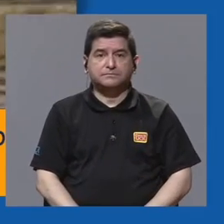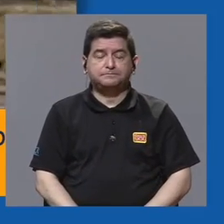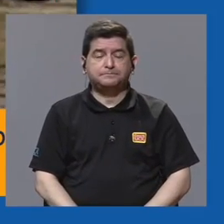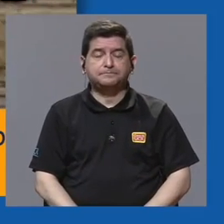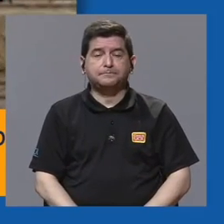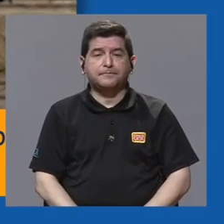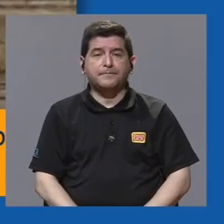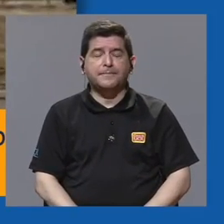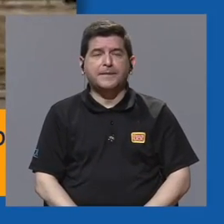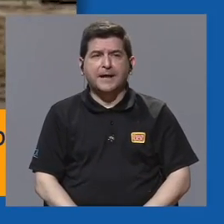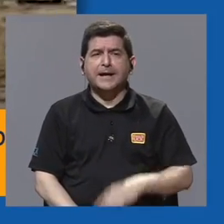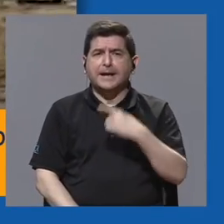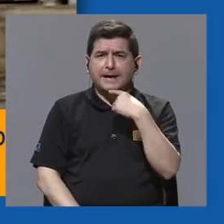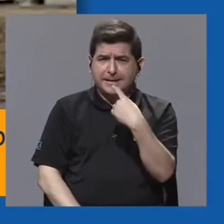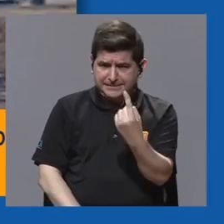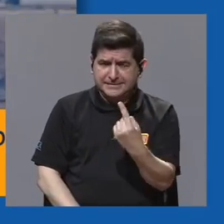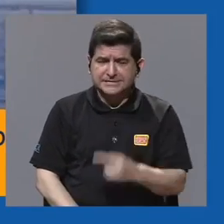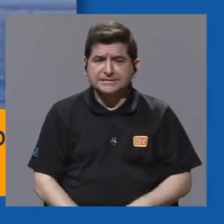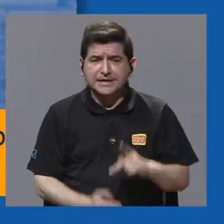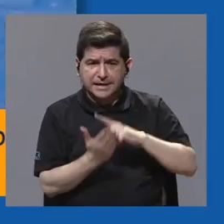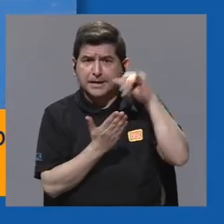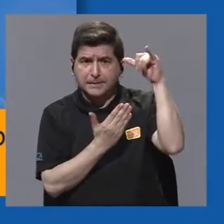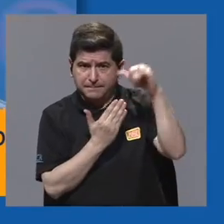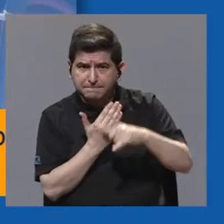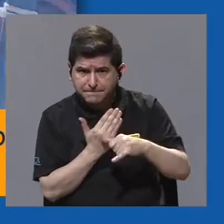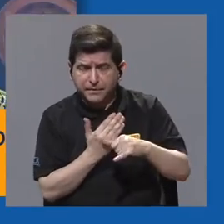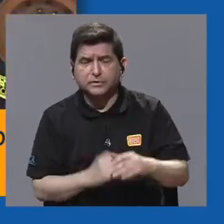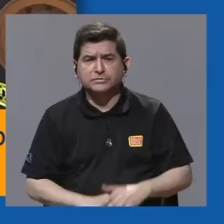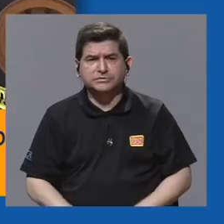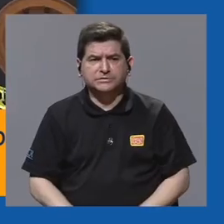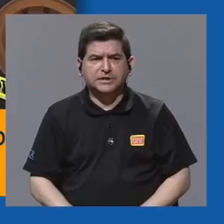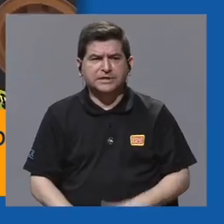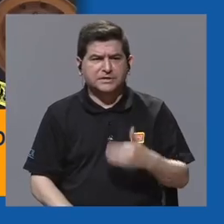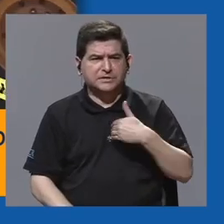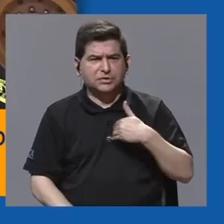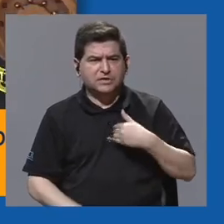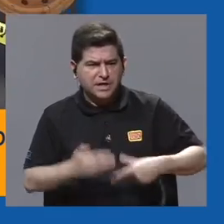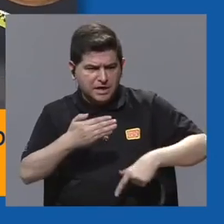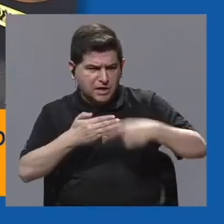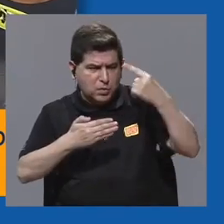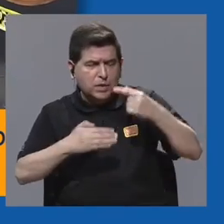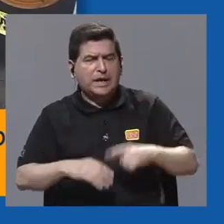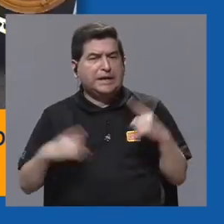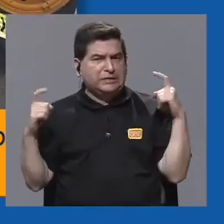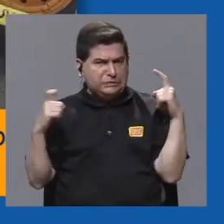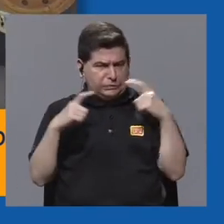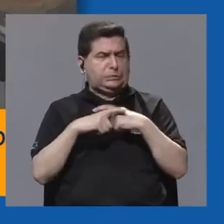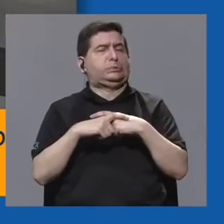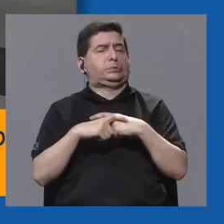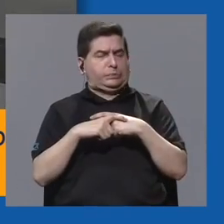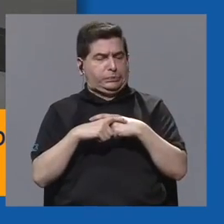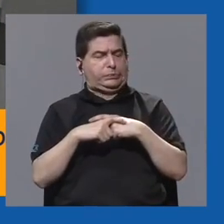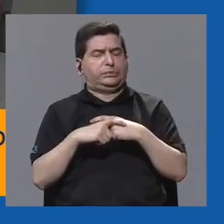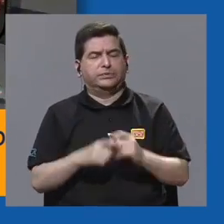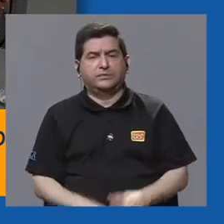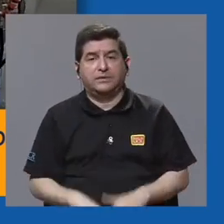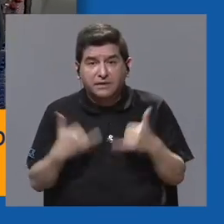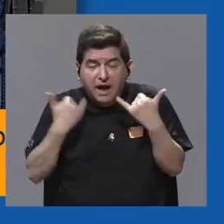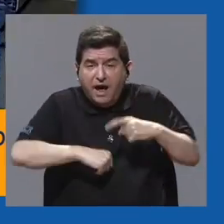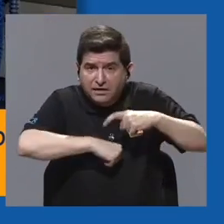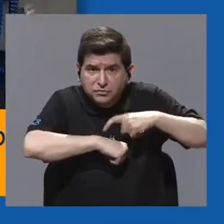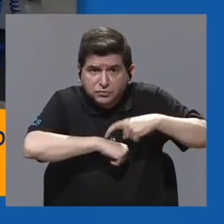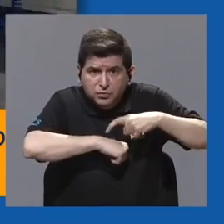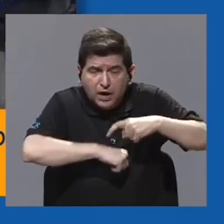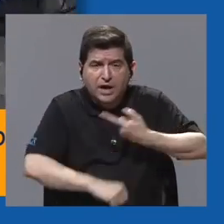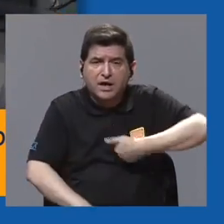Sí. Cabe destacar que este es un proyecto con cierto grado de complejidad. En este